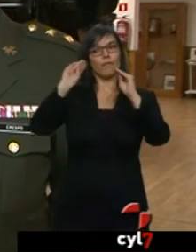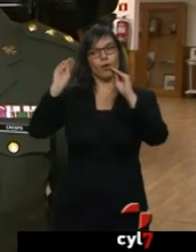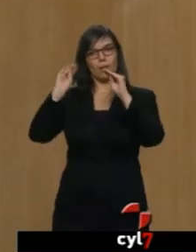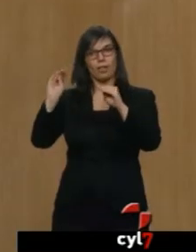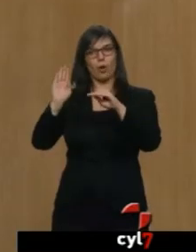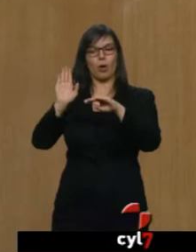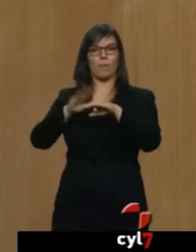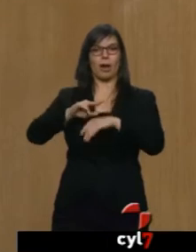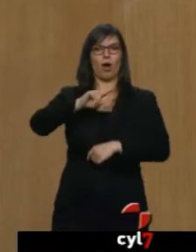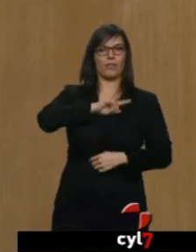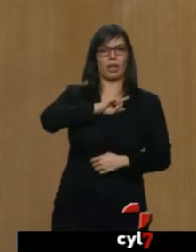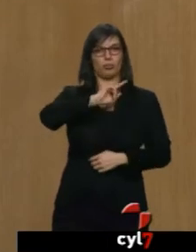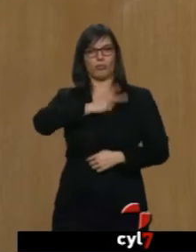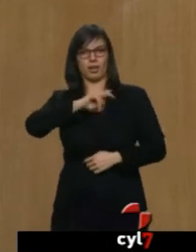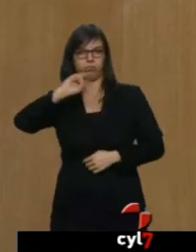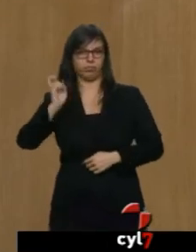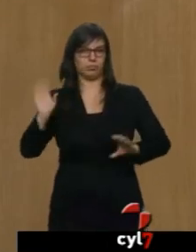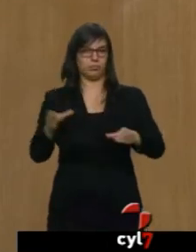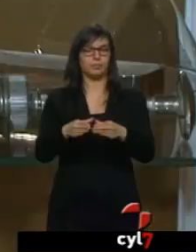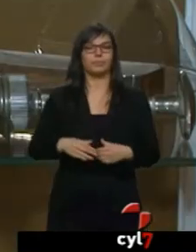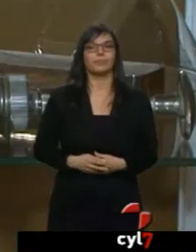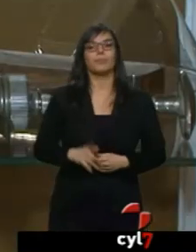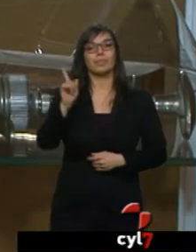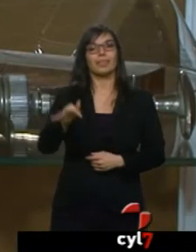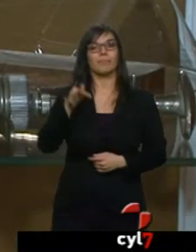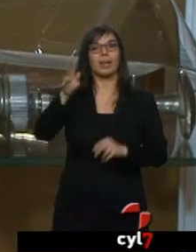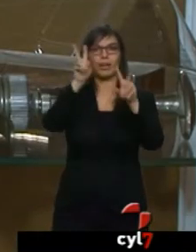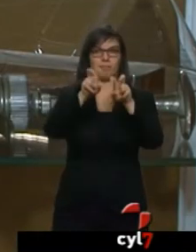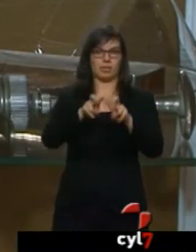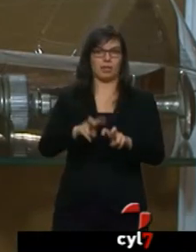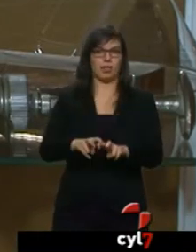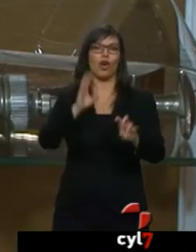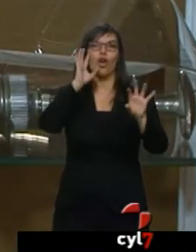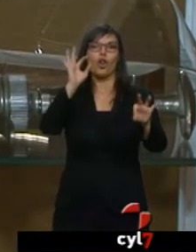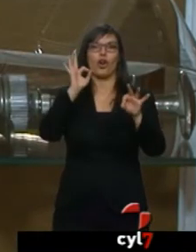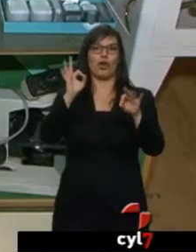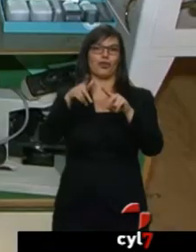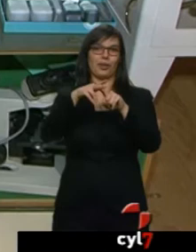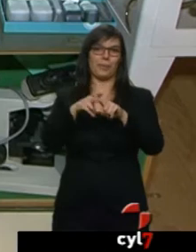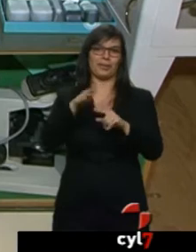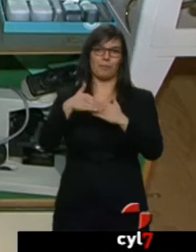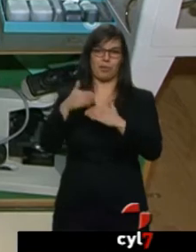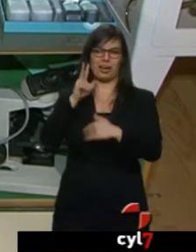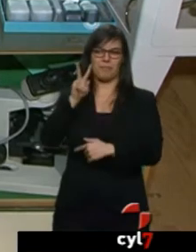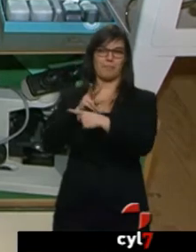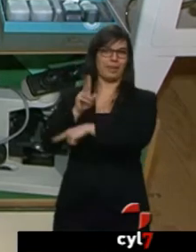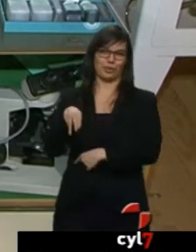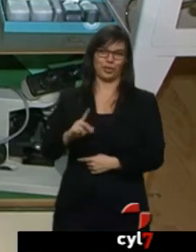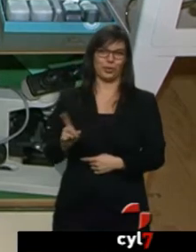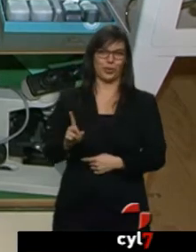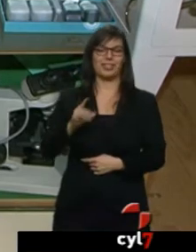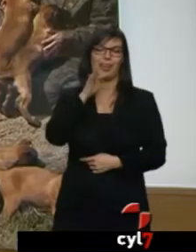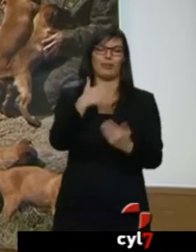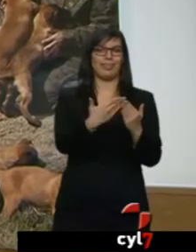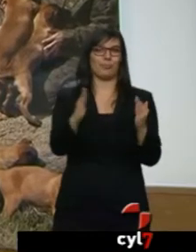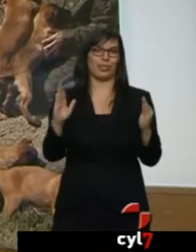oficiales tropas. A lo que se suma la investigación, por supuesto con herramientas más modernas que las que ven que se pueden contemplar en la exposición,